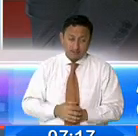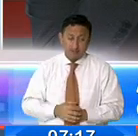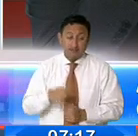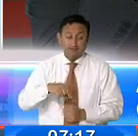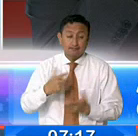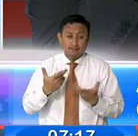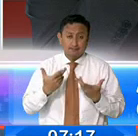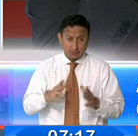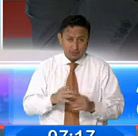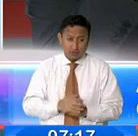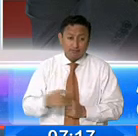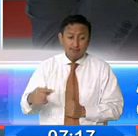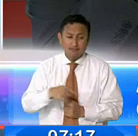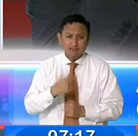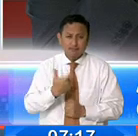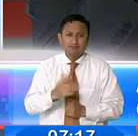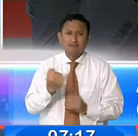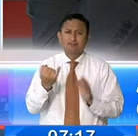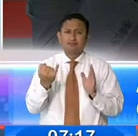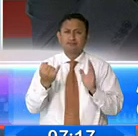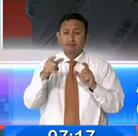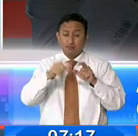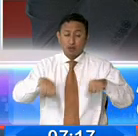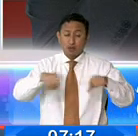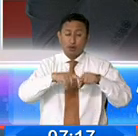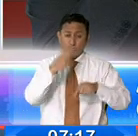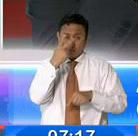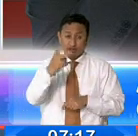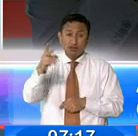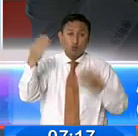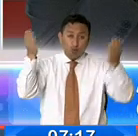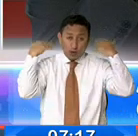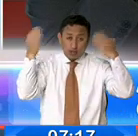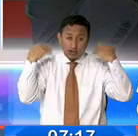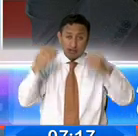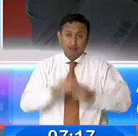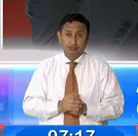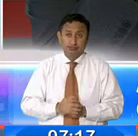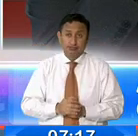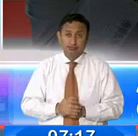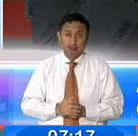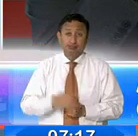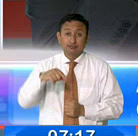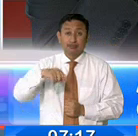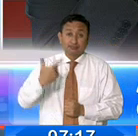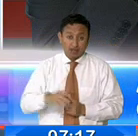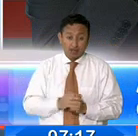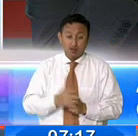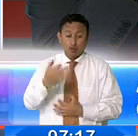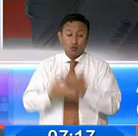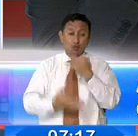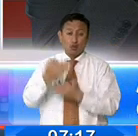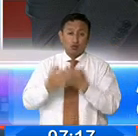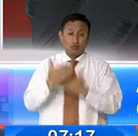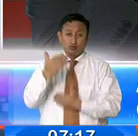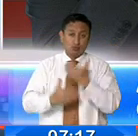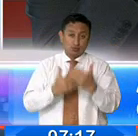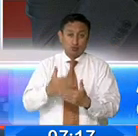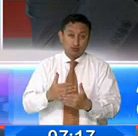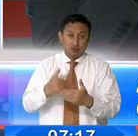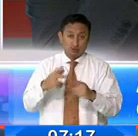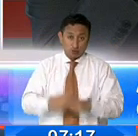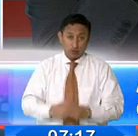logrado identificar algunas redes también en Guayaquil. También existen ya procesos judiciales que se han